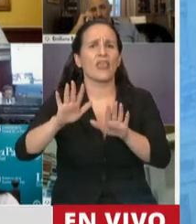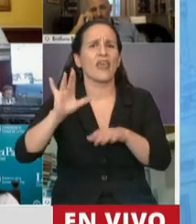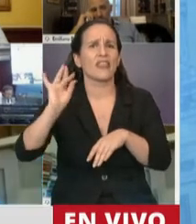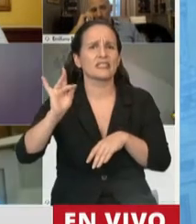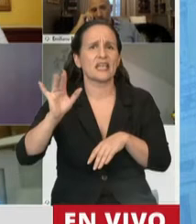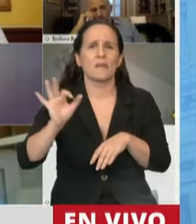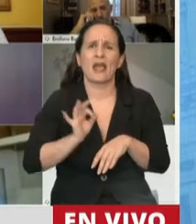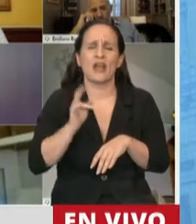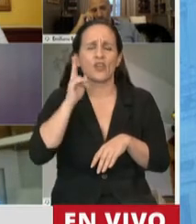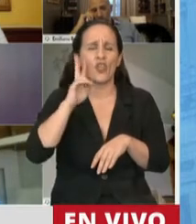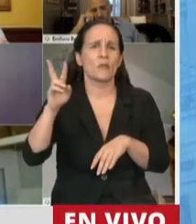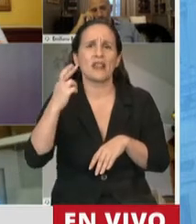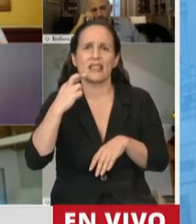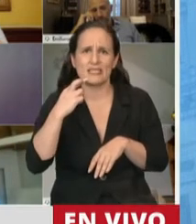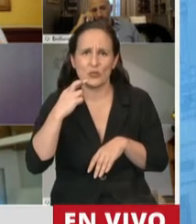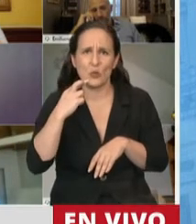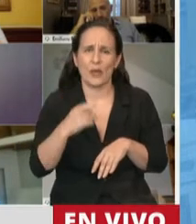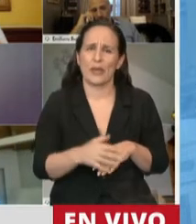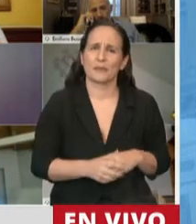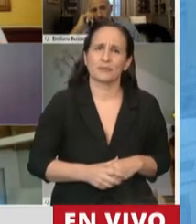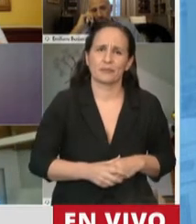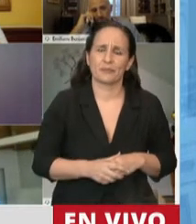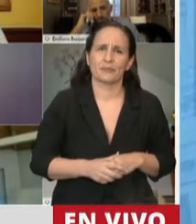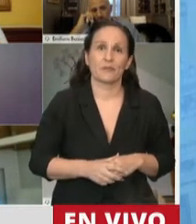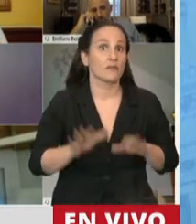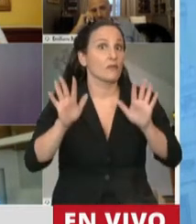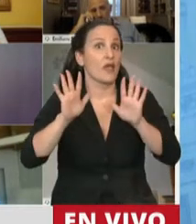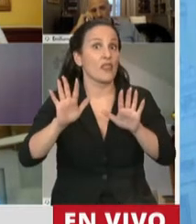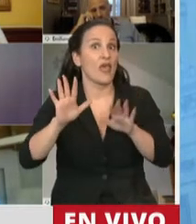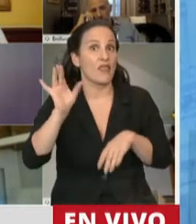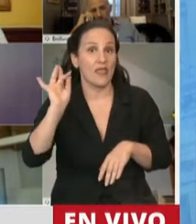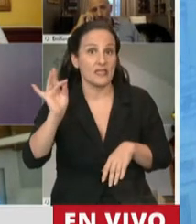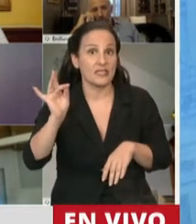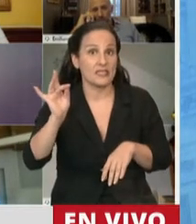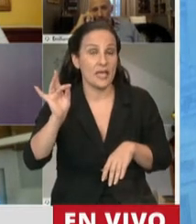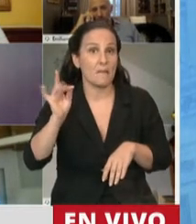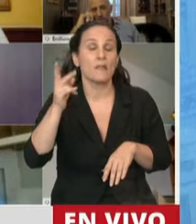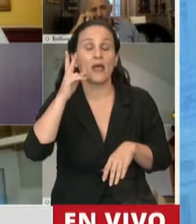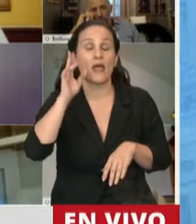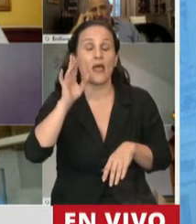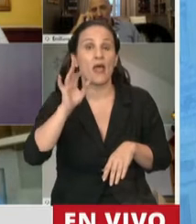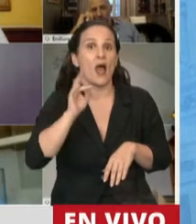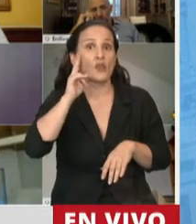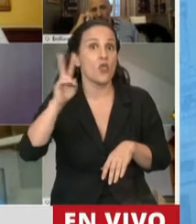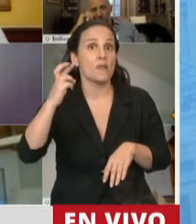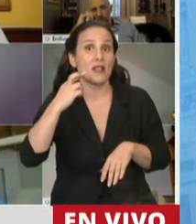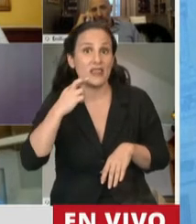2019. El 10 de diciembre del 2019